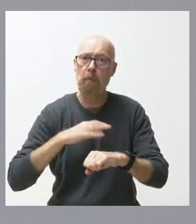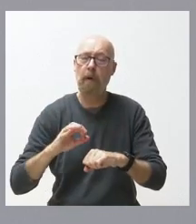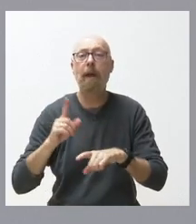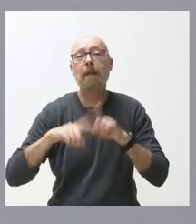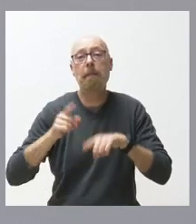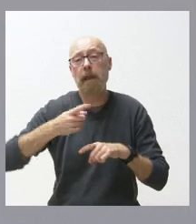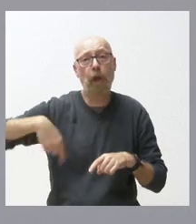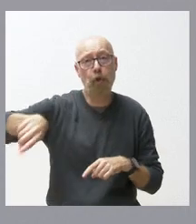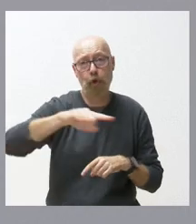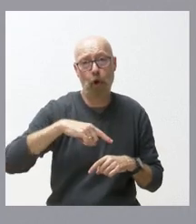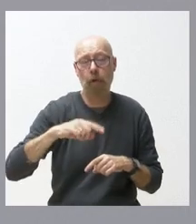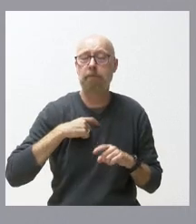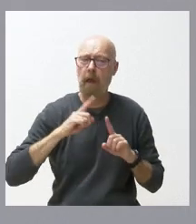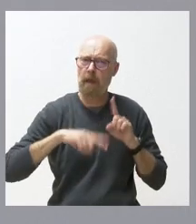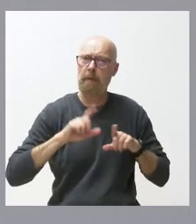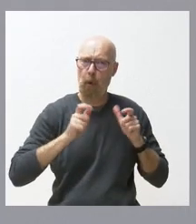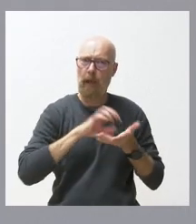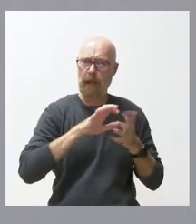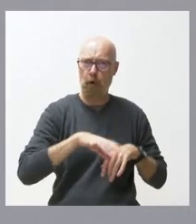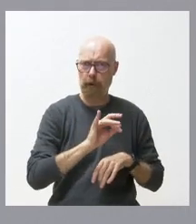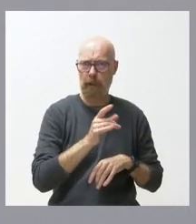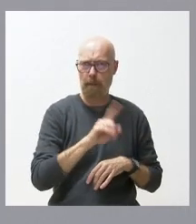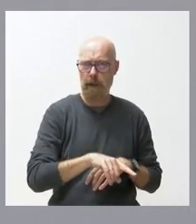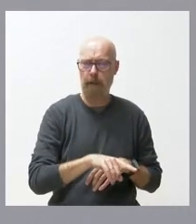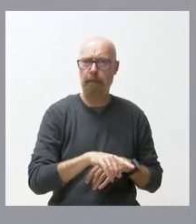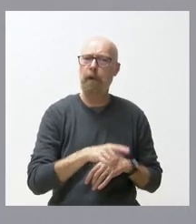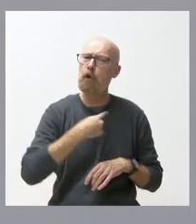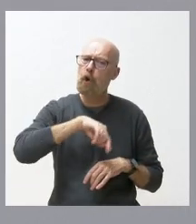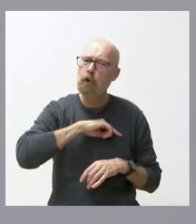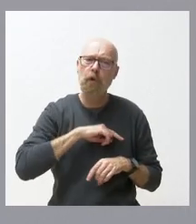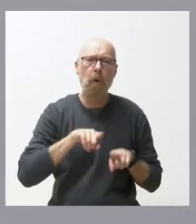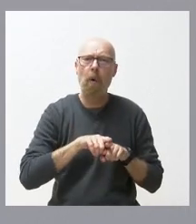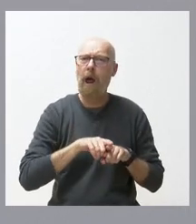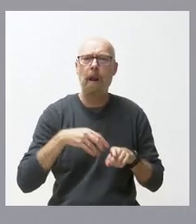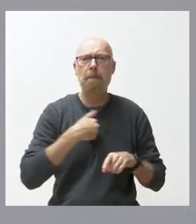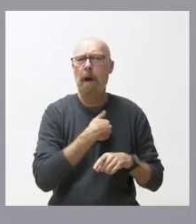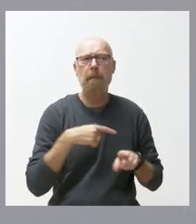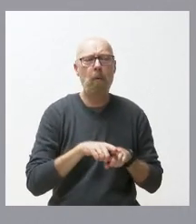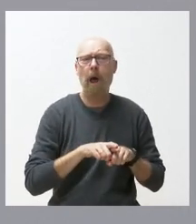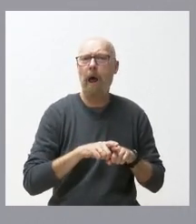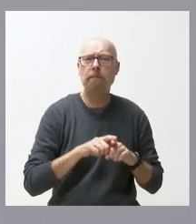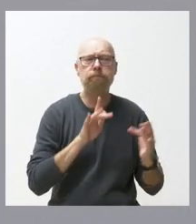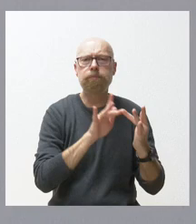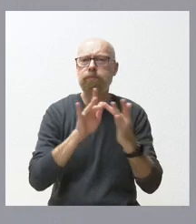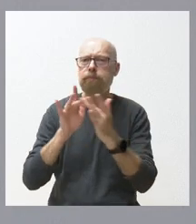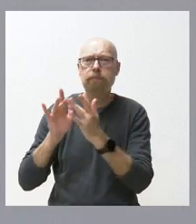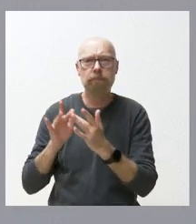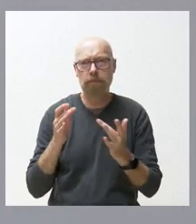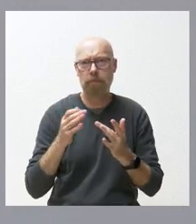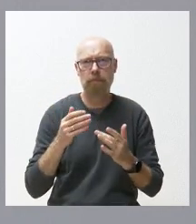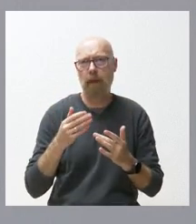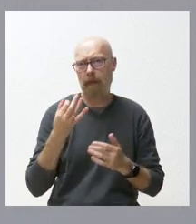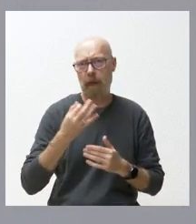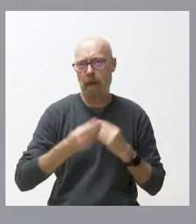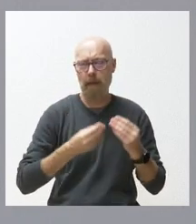supuesto que depende de la Junta de Castilla y León nosotros vamos a corresponder con el papel activo que nos toca lugar pero insisto en